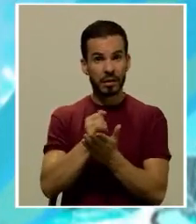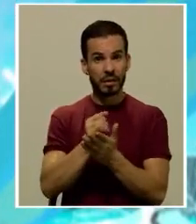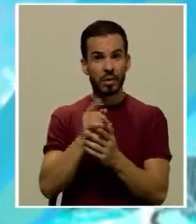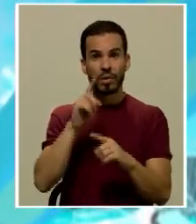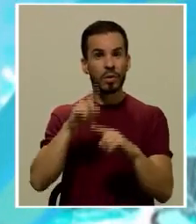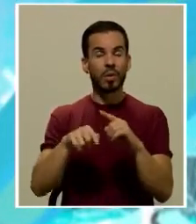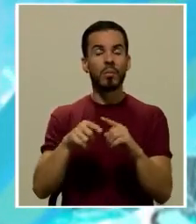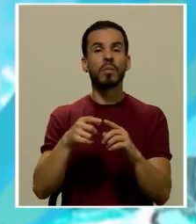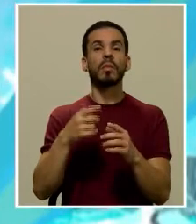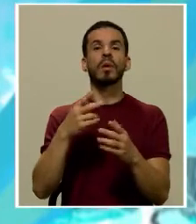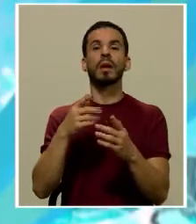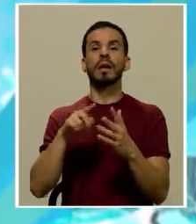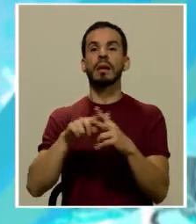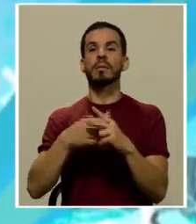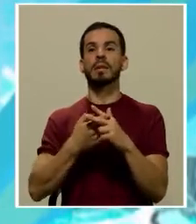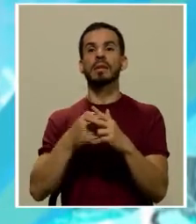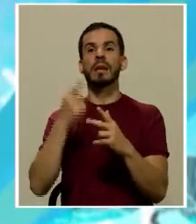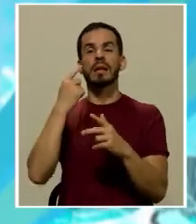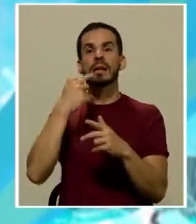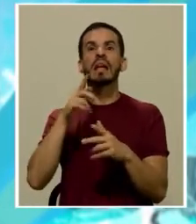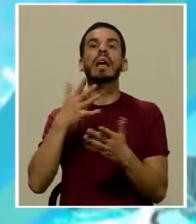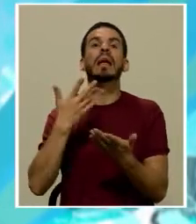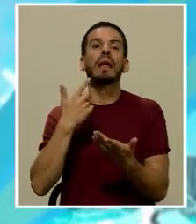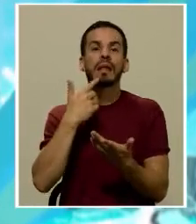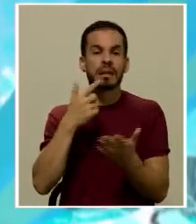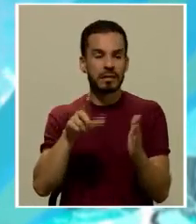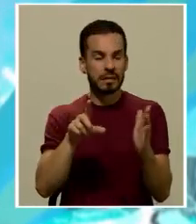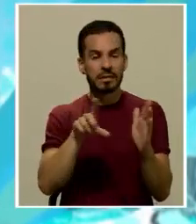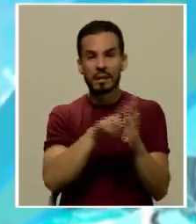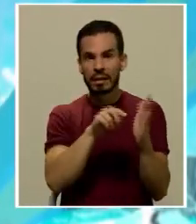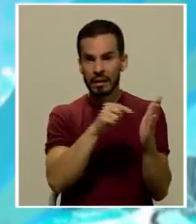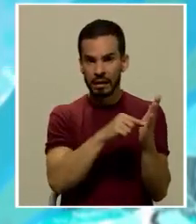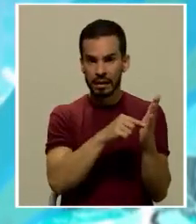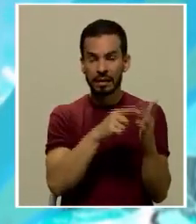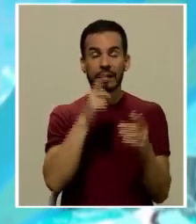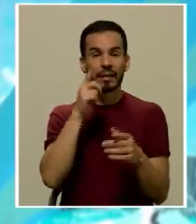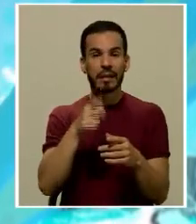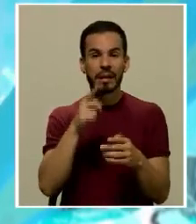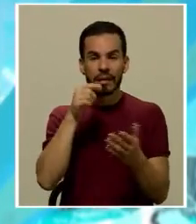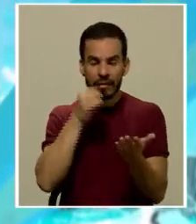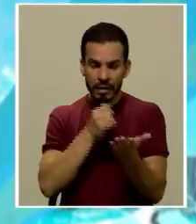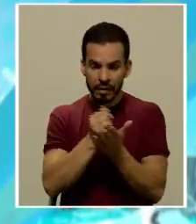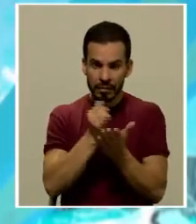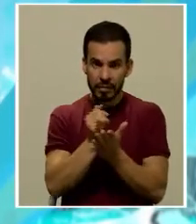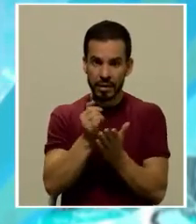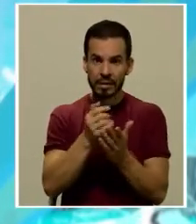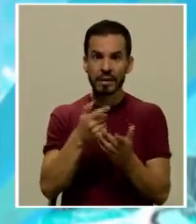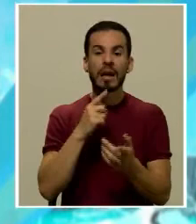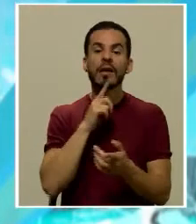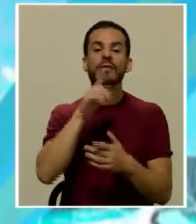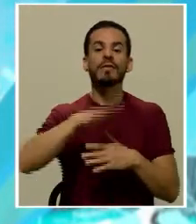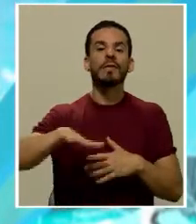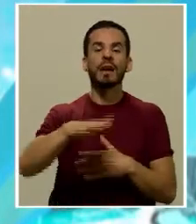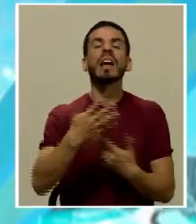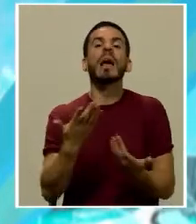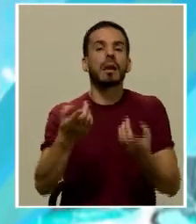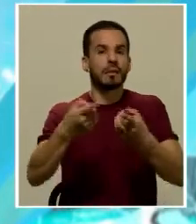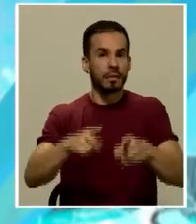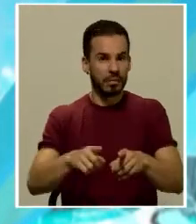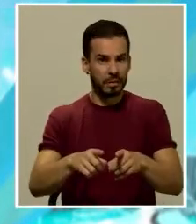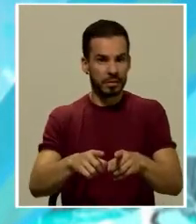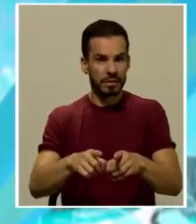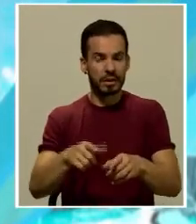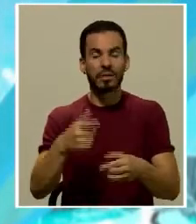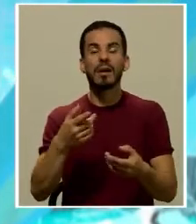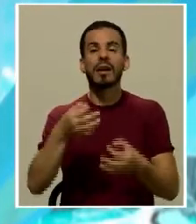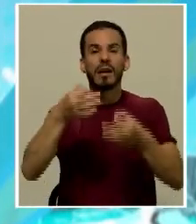partir de presunciones no pueden partir de lo que la norma diga que debe ser debe indagarse en la realidad en la